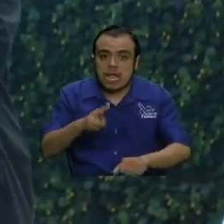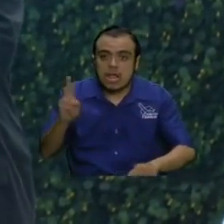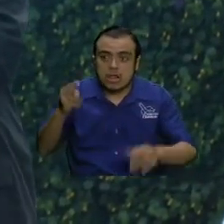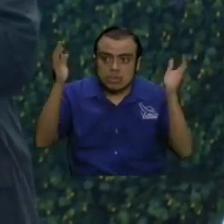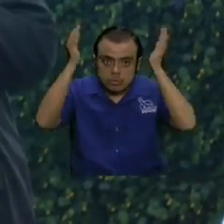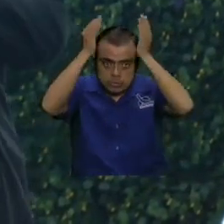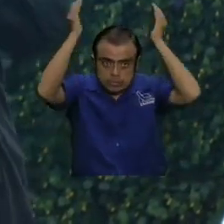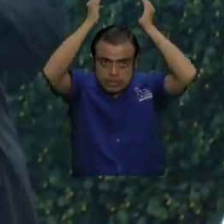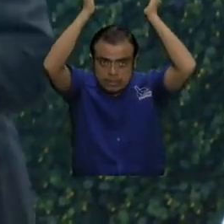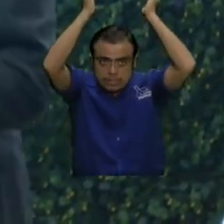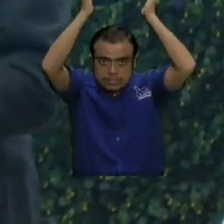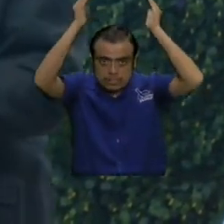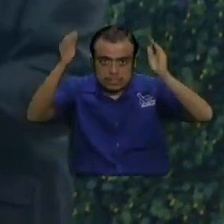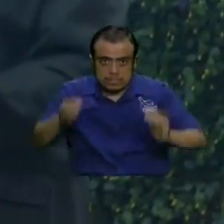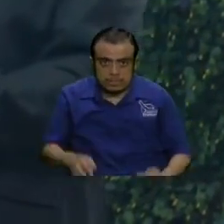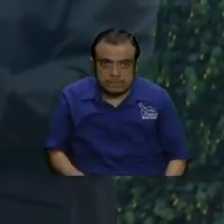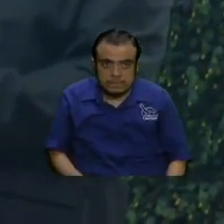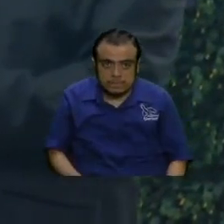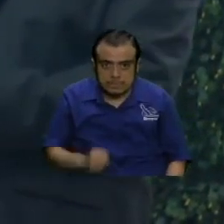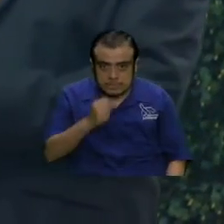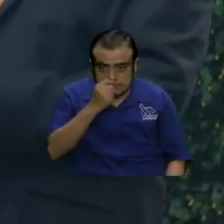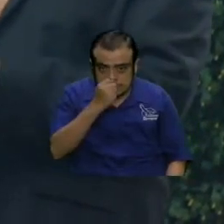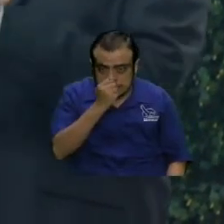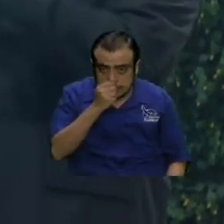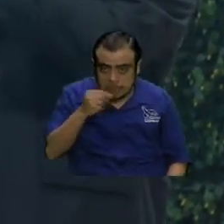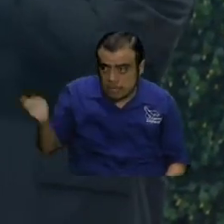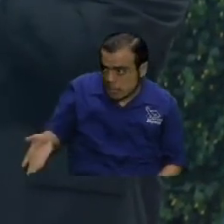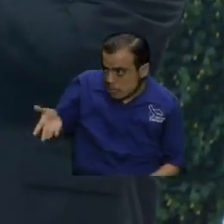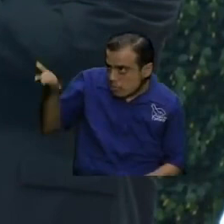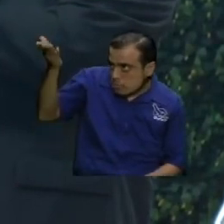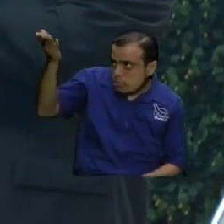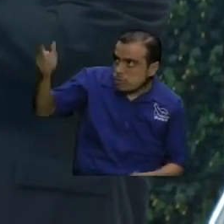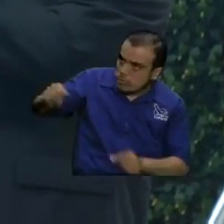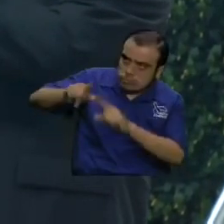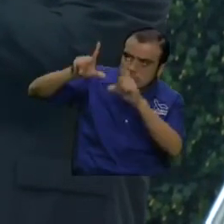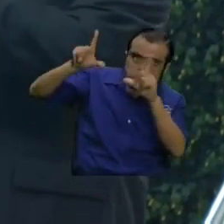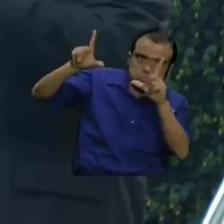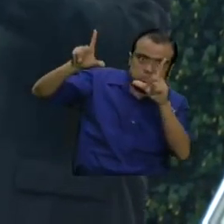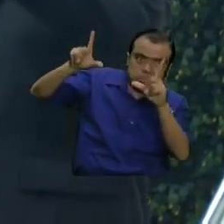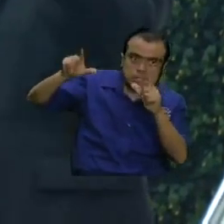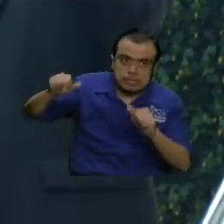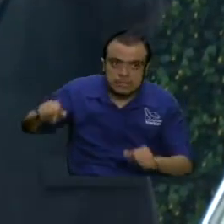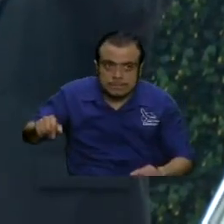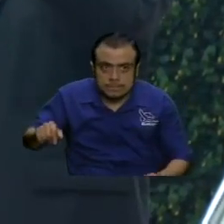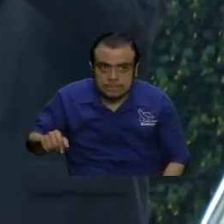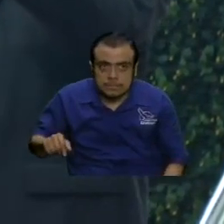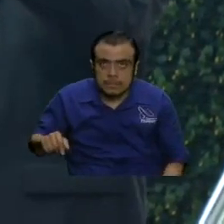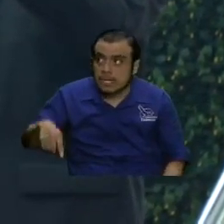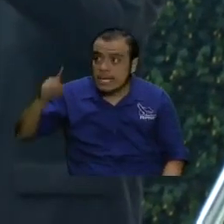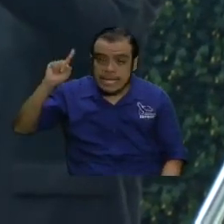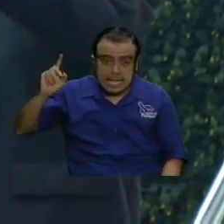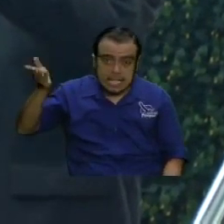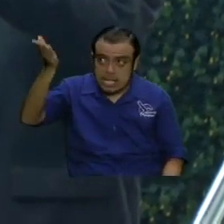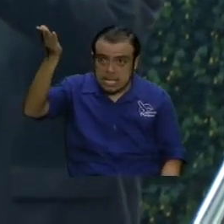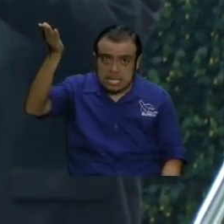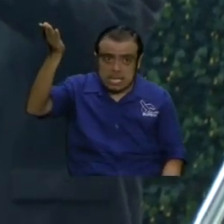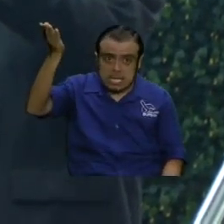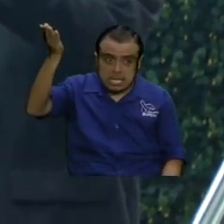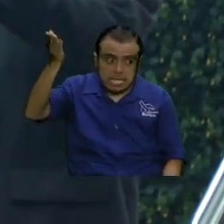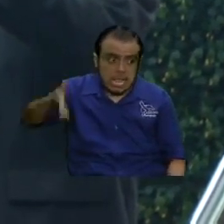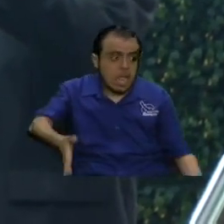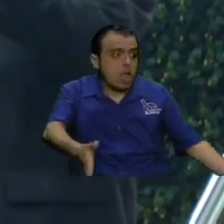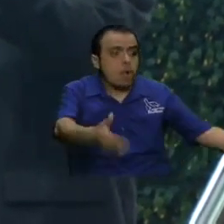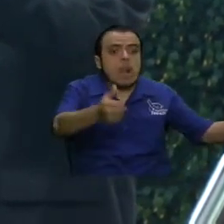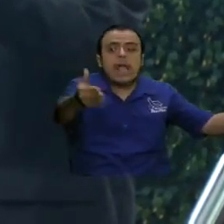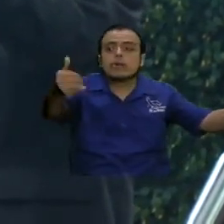y entonces ensalzan a uno de una manera tremenda y ese que está siendo ensalzado está haciendo una convocatoria para el 14 de mayo